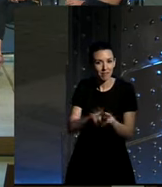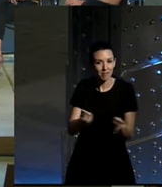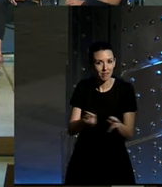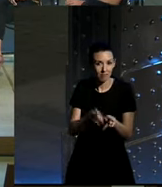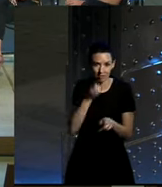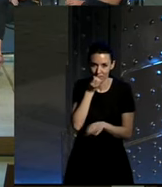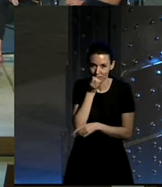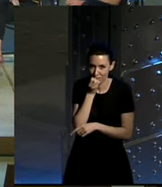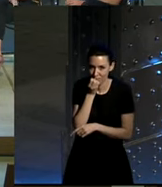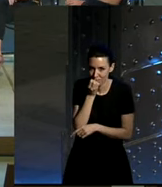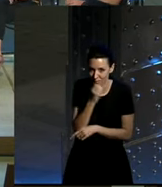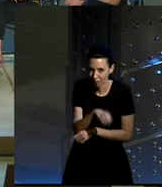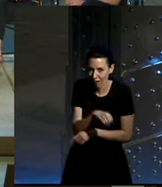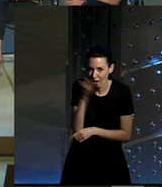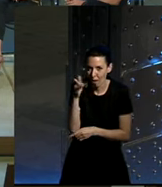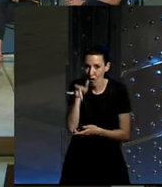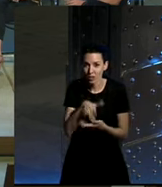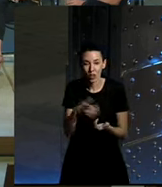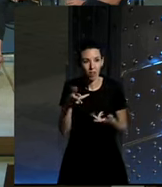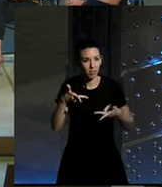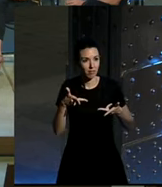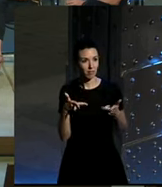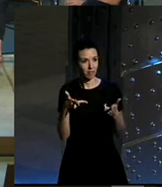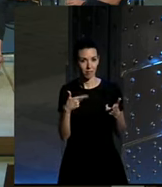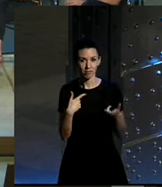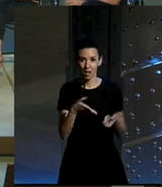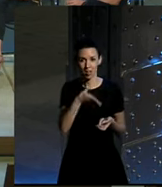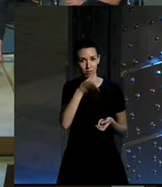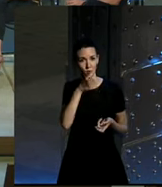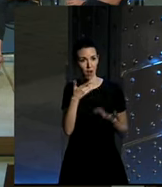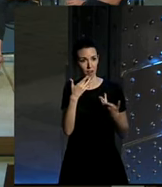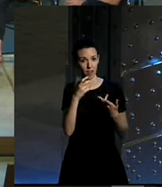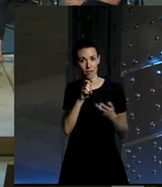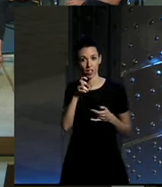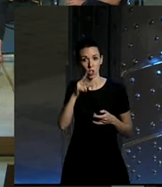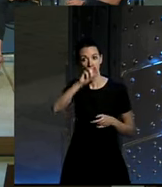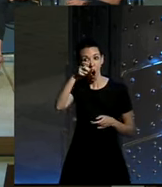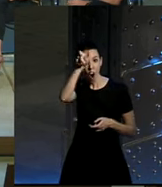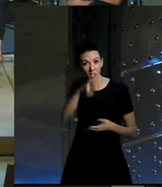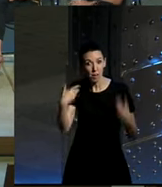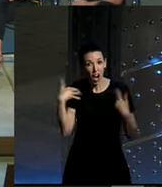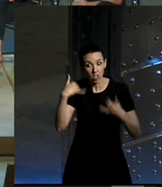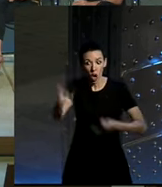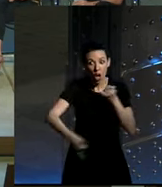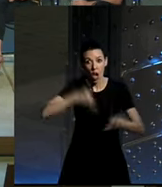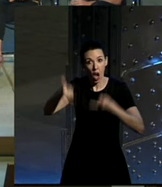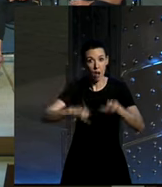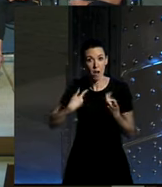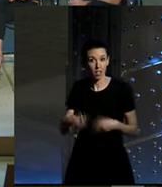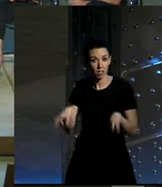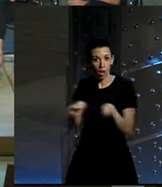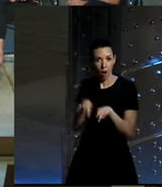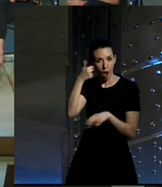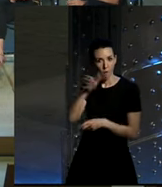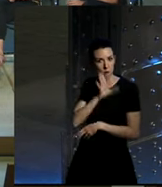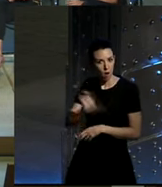mejor sí ya salir tu ahí puesto tomándote tu refresquito y otra persona pedaleando y abrazado a uno guapísimo y tal eso es lo